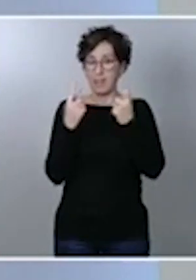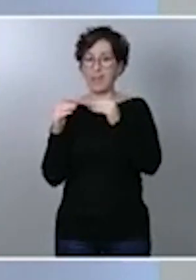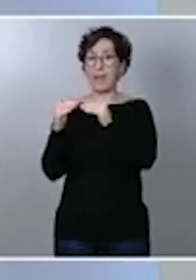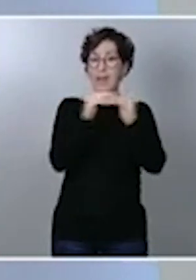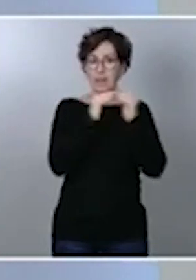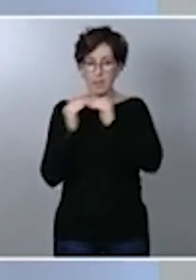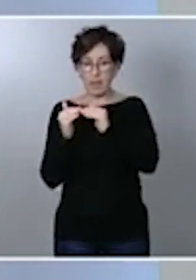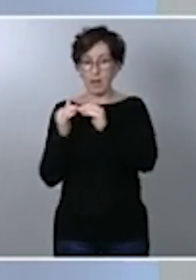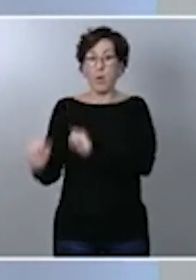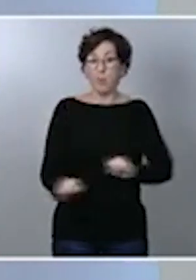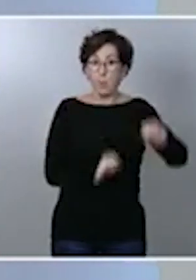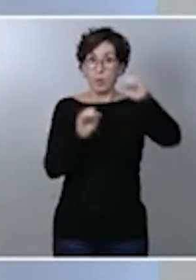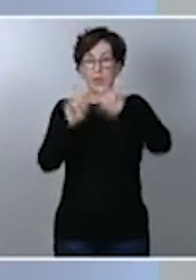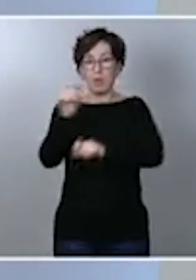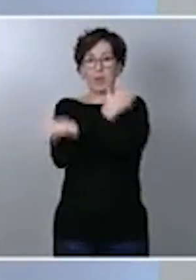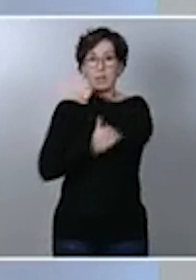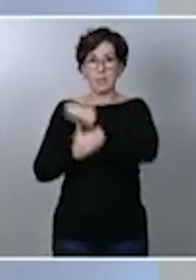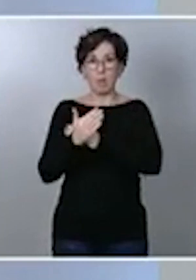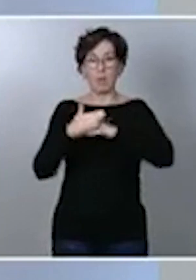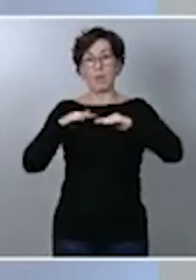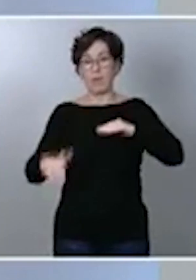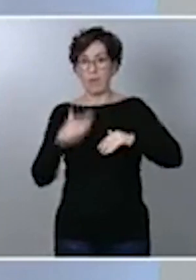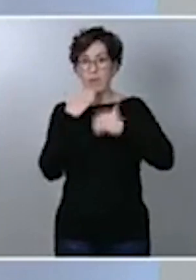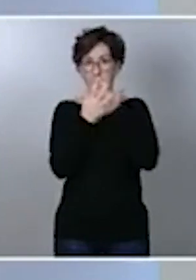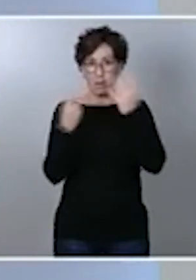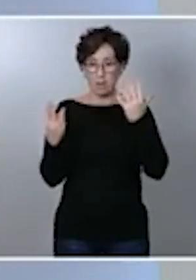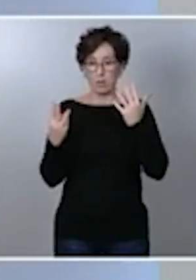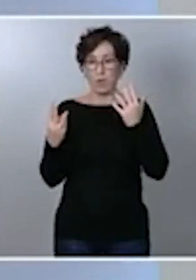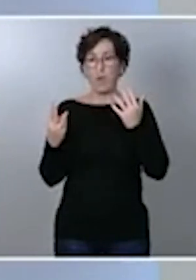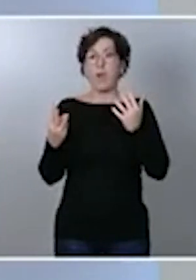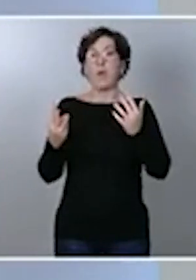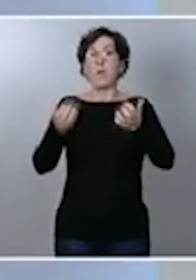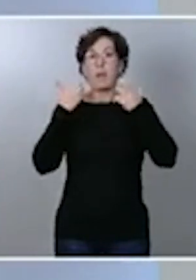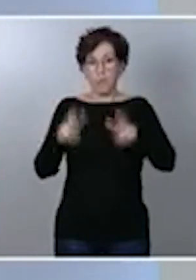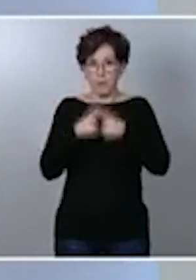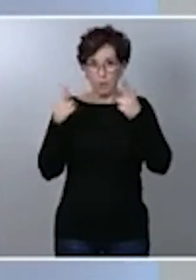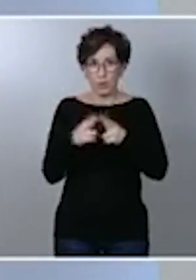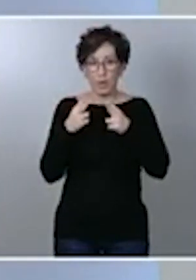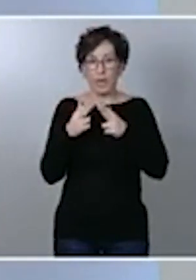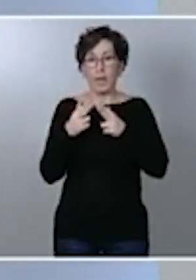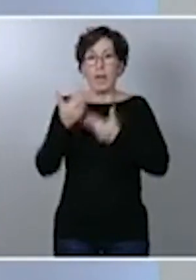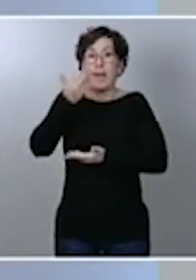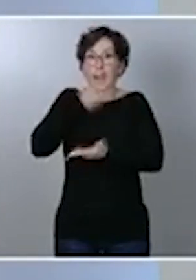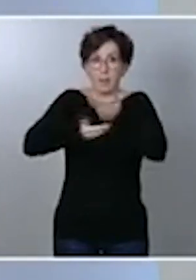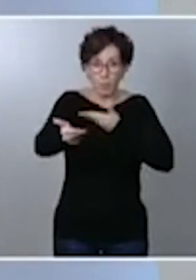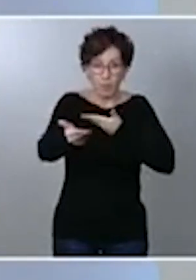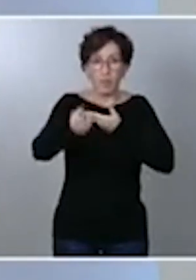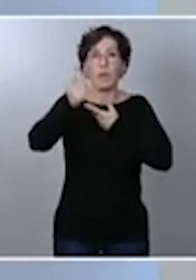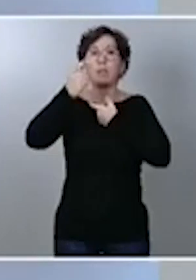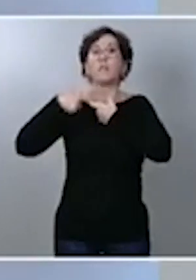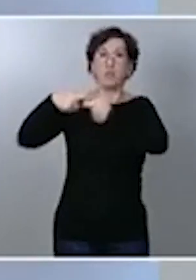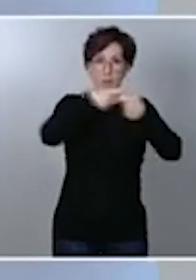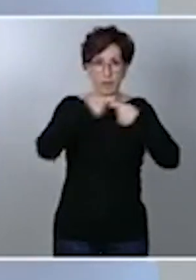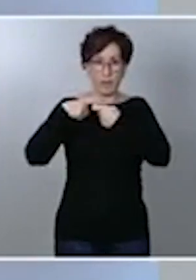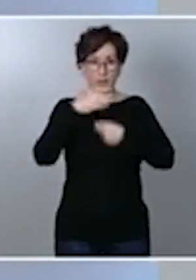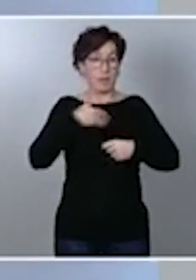discapacidad y al menor, el principio de beneficio social, el principio de reciprocidad y el principio de solidaridad. Es decir, en marco ético, en base